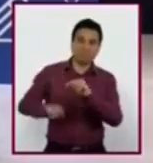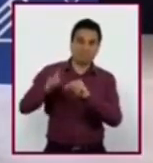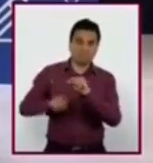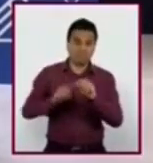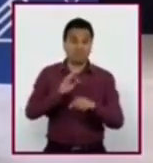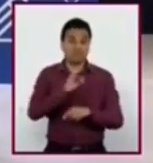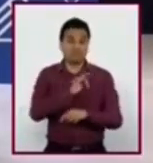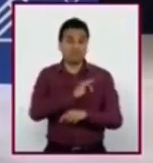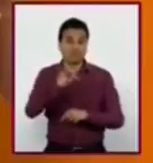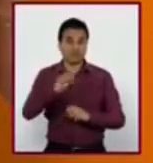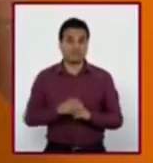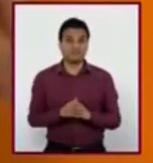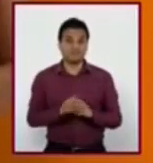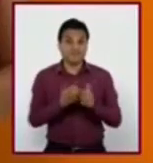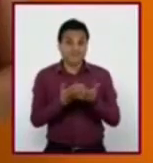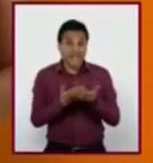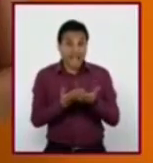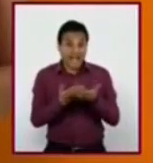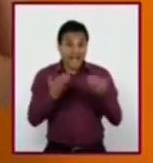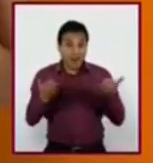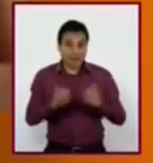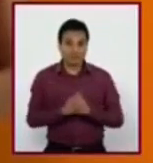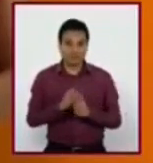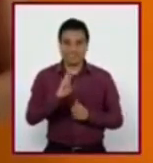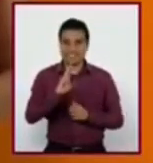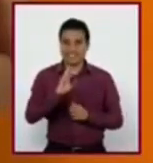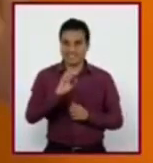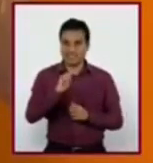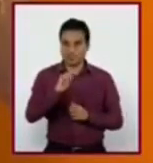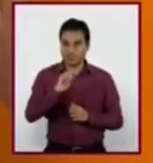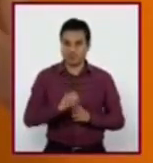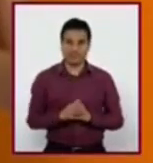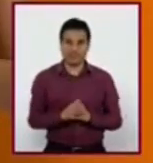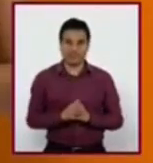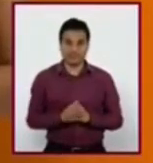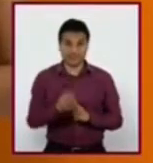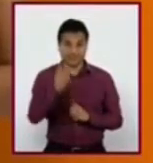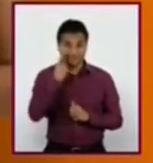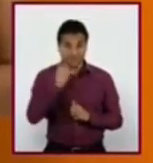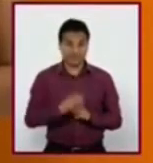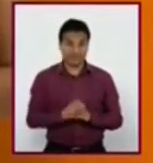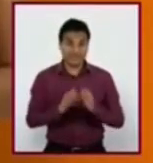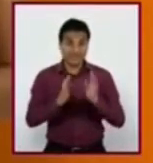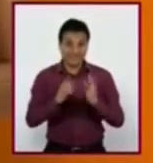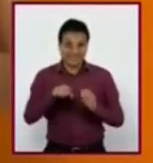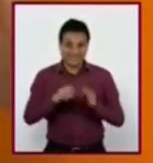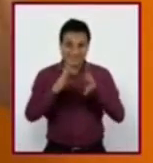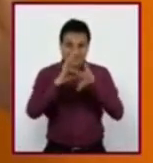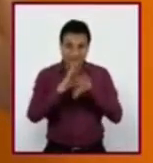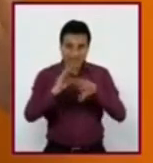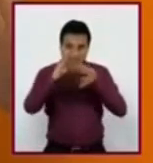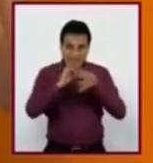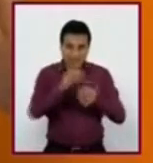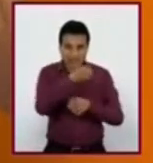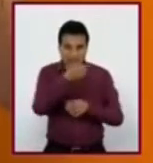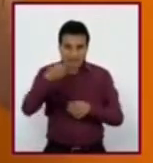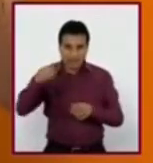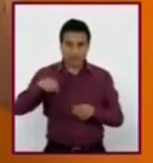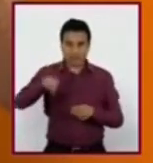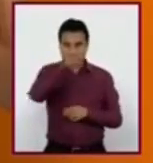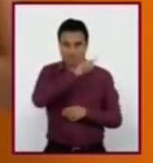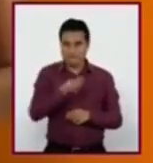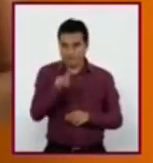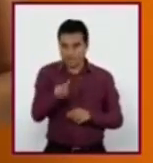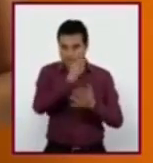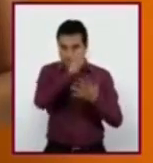Llegó el momento de cumplir un reto más. A partir de lo revisado durante nuestra sesión, intenten contestar las